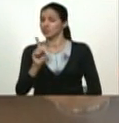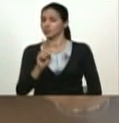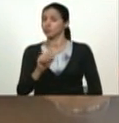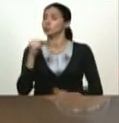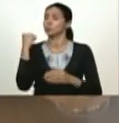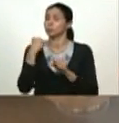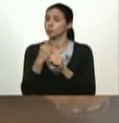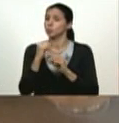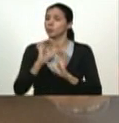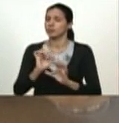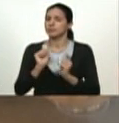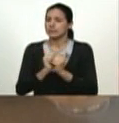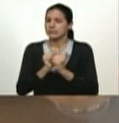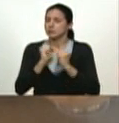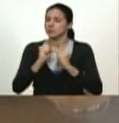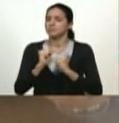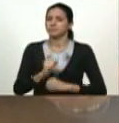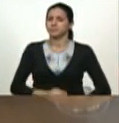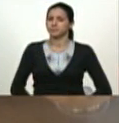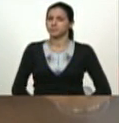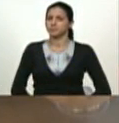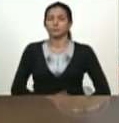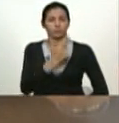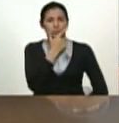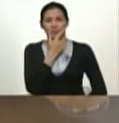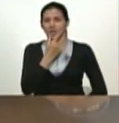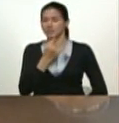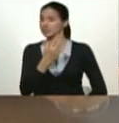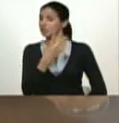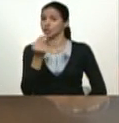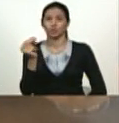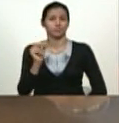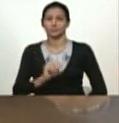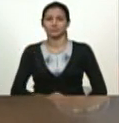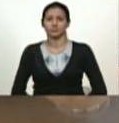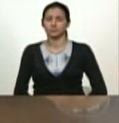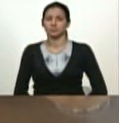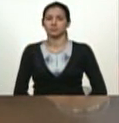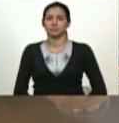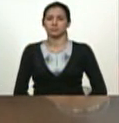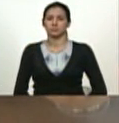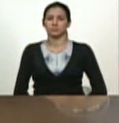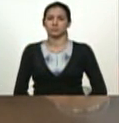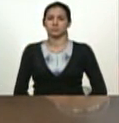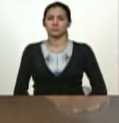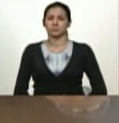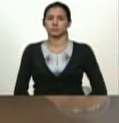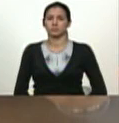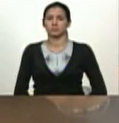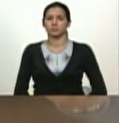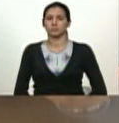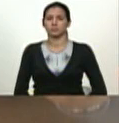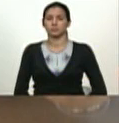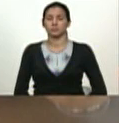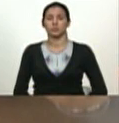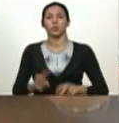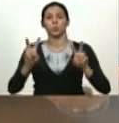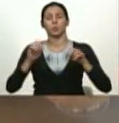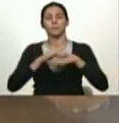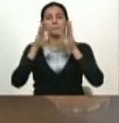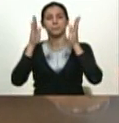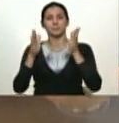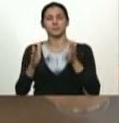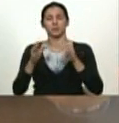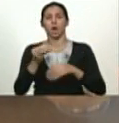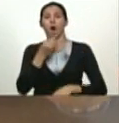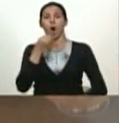no es fácil y estoy designando como ministro de comunicación información a este